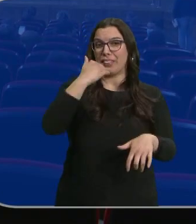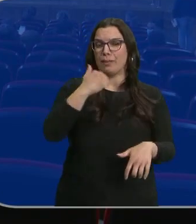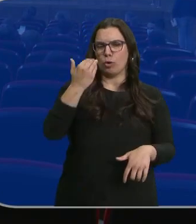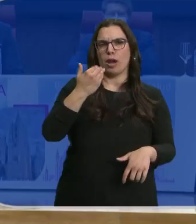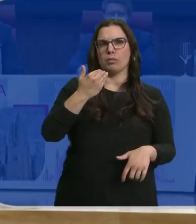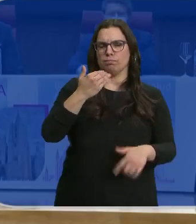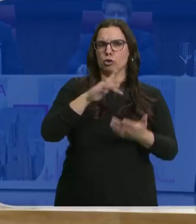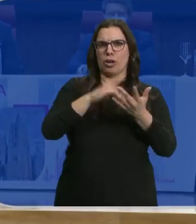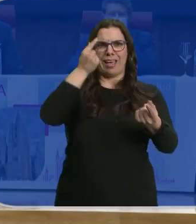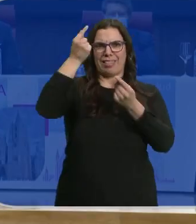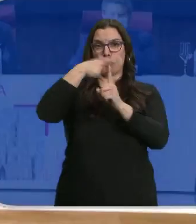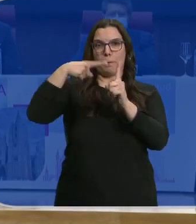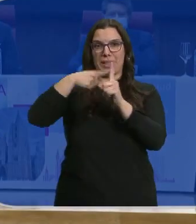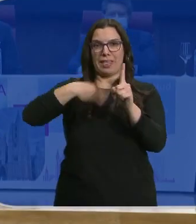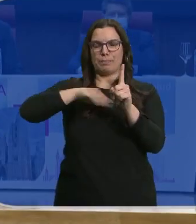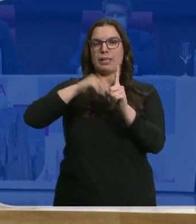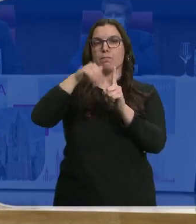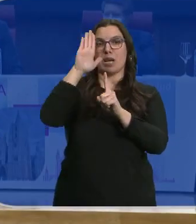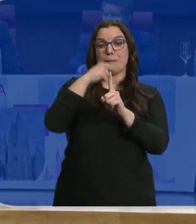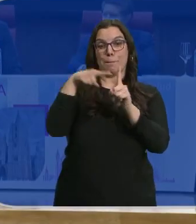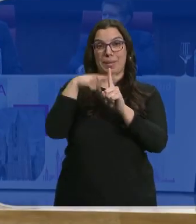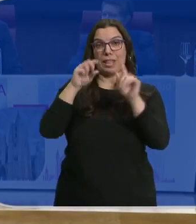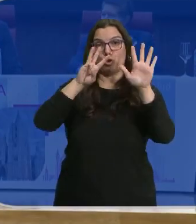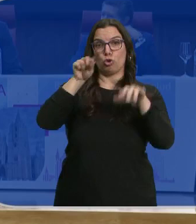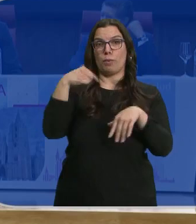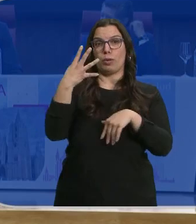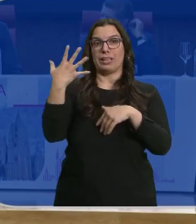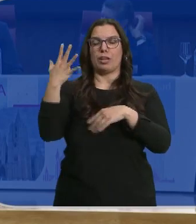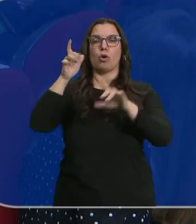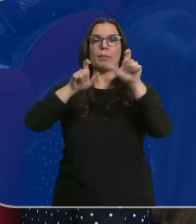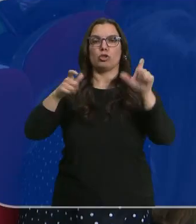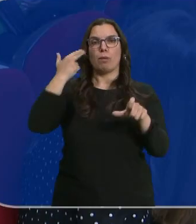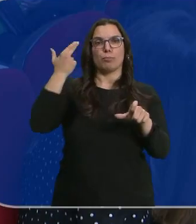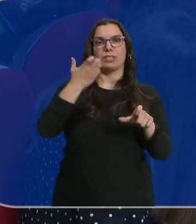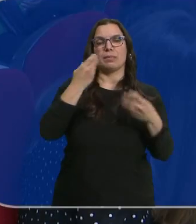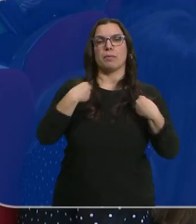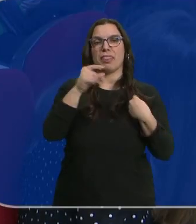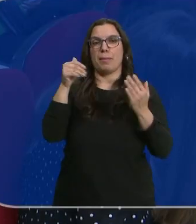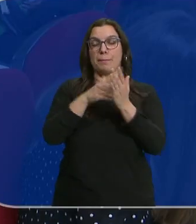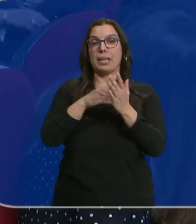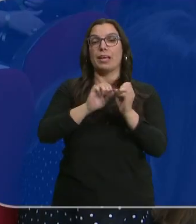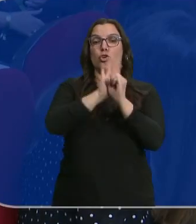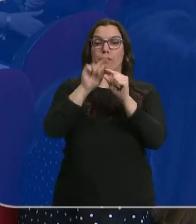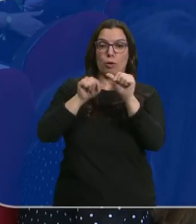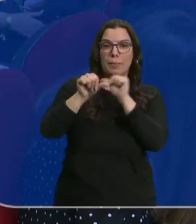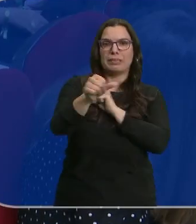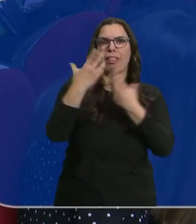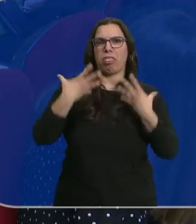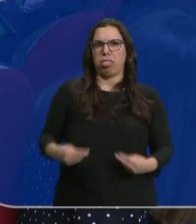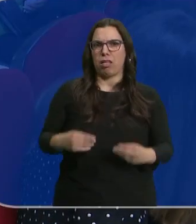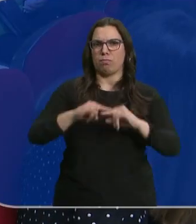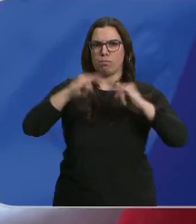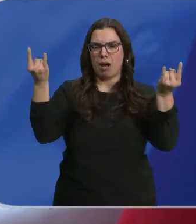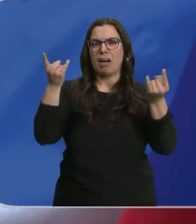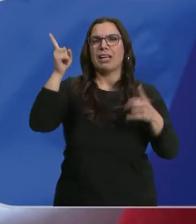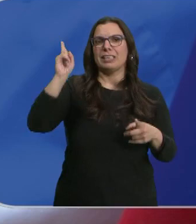superan esos datos de Sanmedia Nacional de 8,45 casos por cada 100.000 habitantes. La pandemia además ha disparado las depresiones y